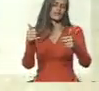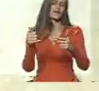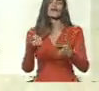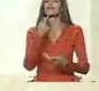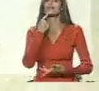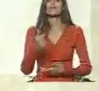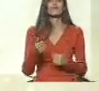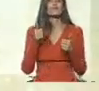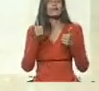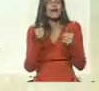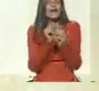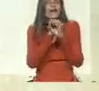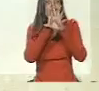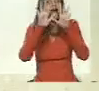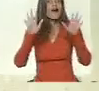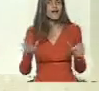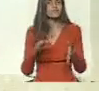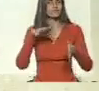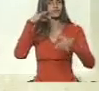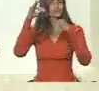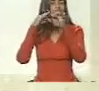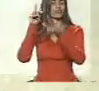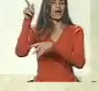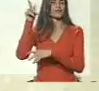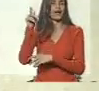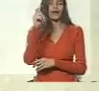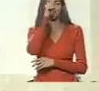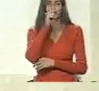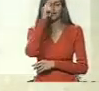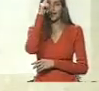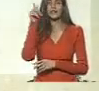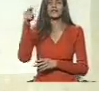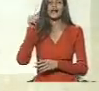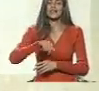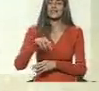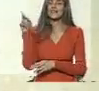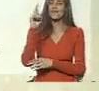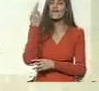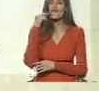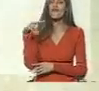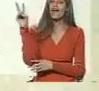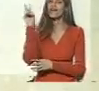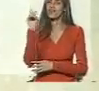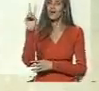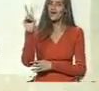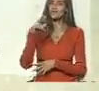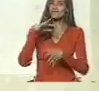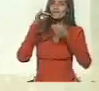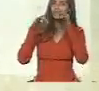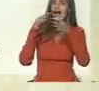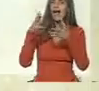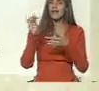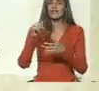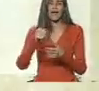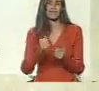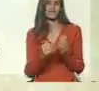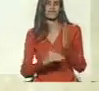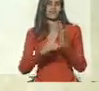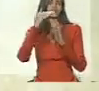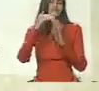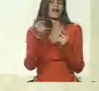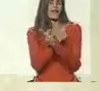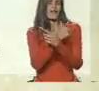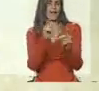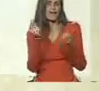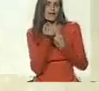dejamos bien clarito allá de que aquí en la República Bolivariana de Venezuela existe un alto índice de